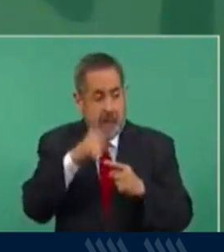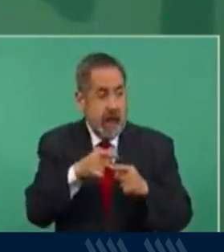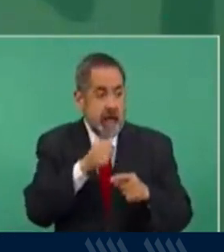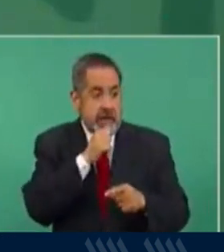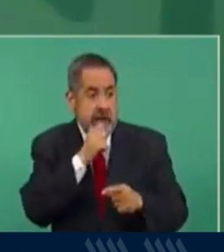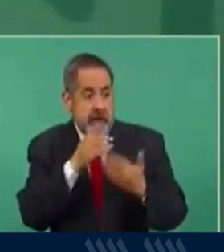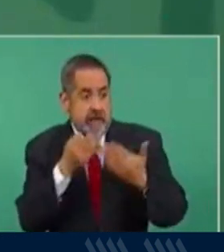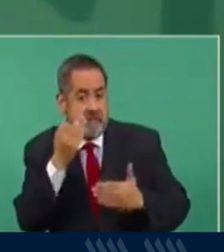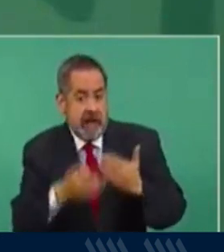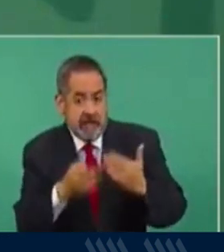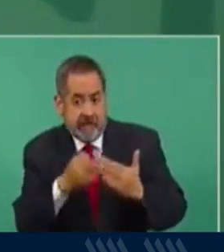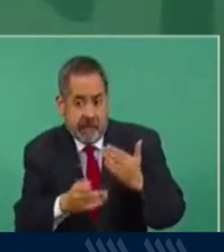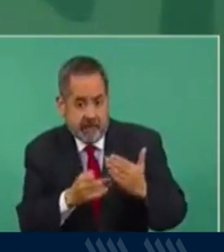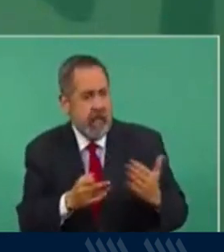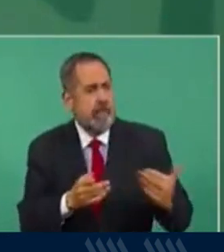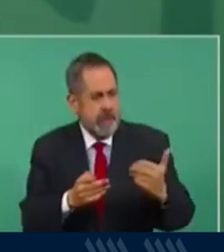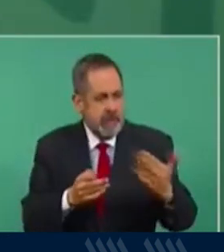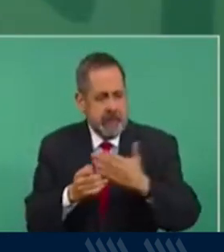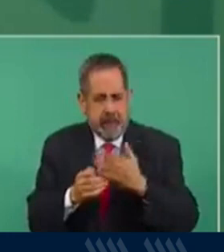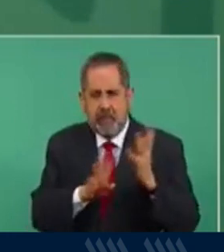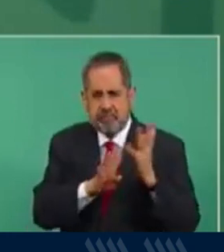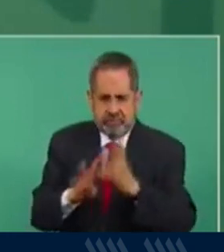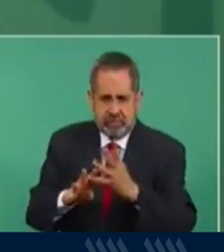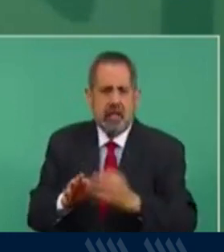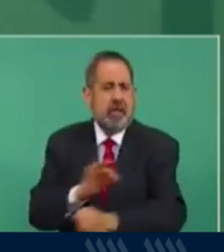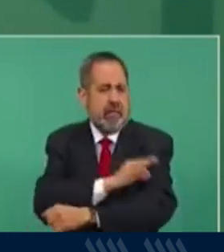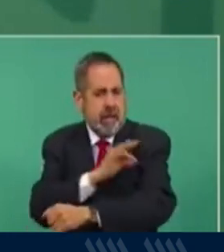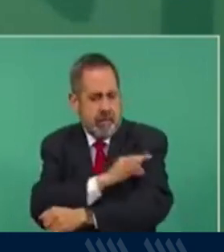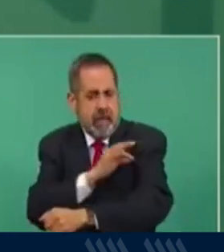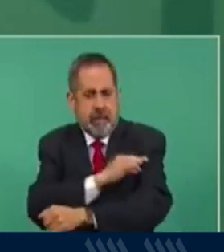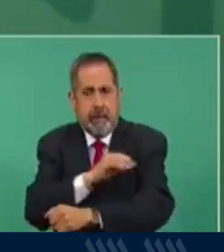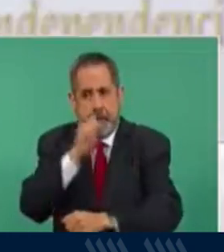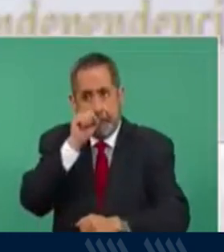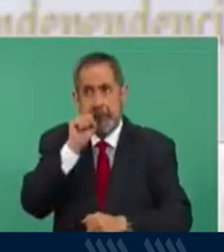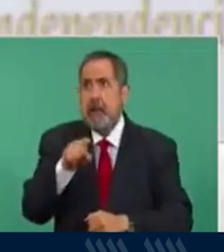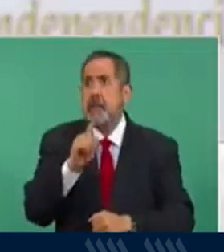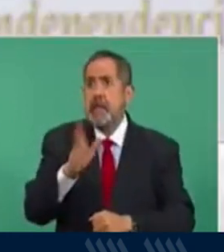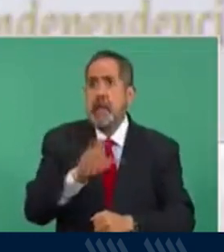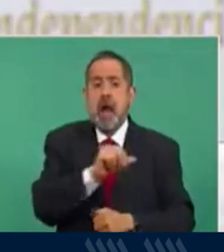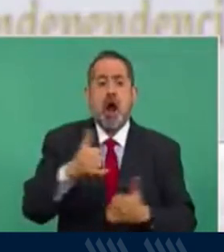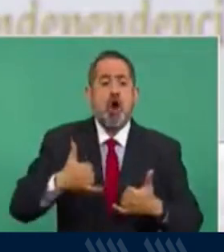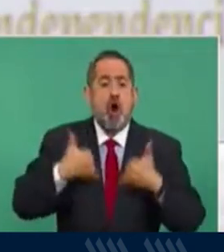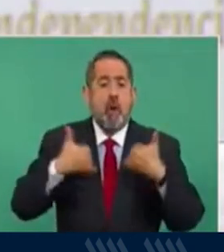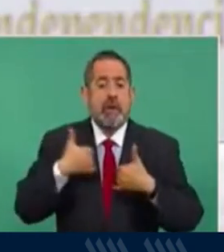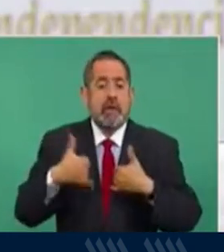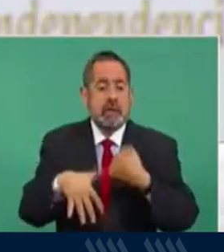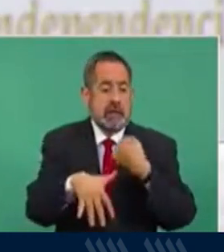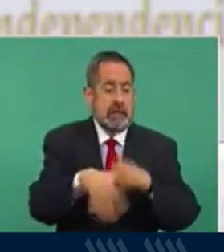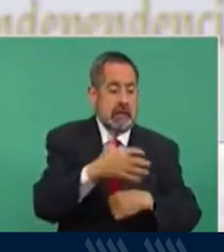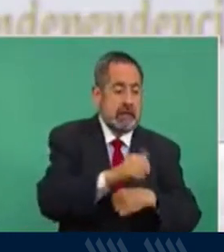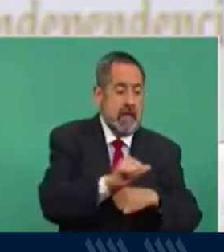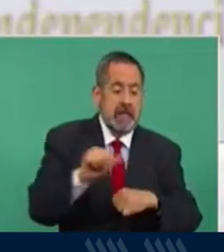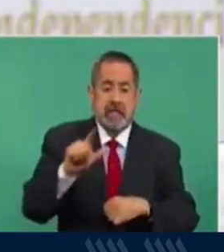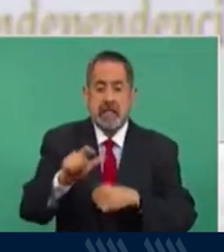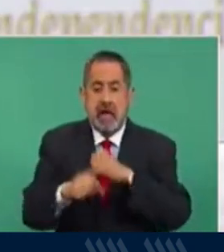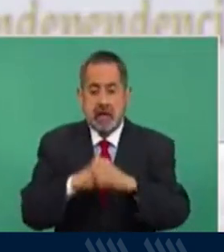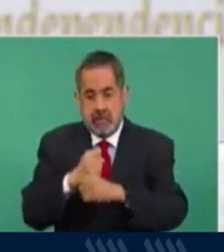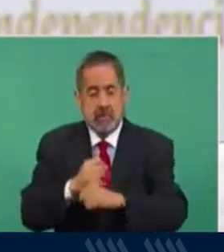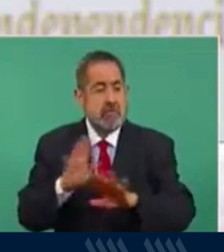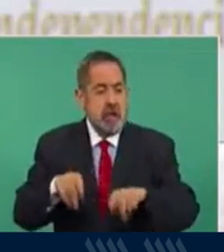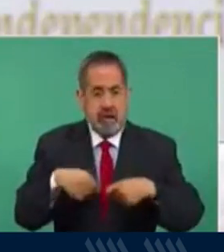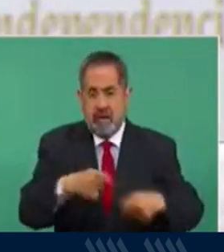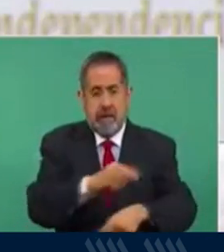y ya también se están vacunando a jóvenes de 15 a 17. Entonces,